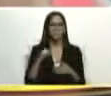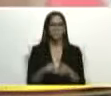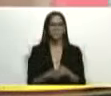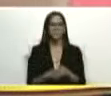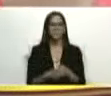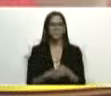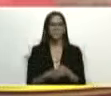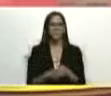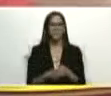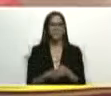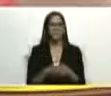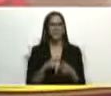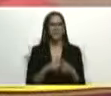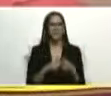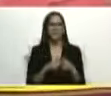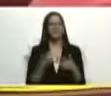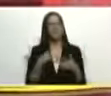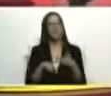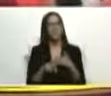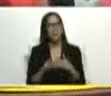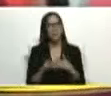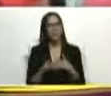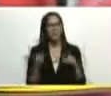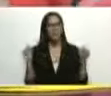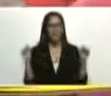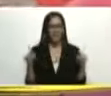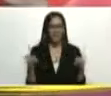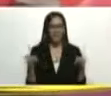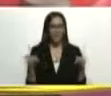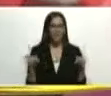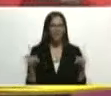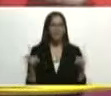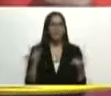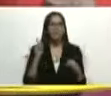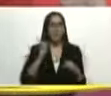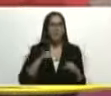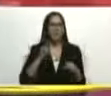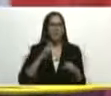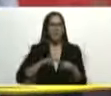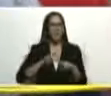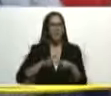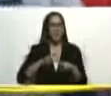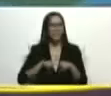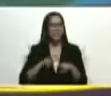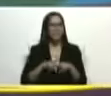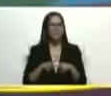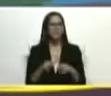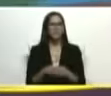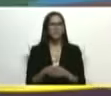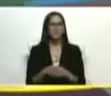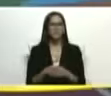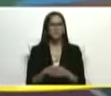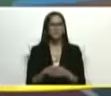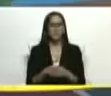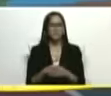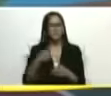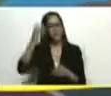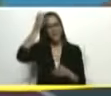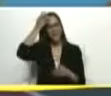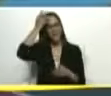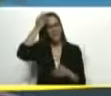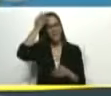Moro así que vamos aquí aquí están también las niñas que todavía la reinita